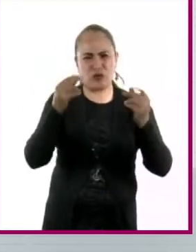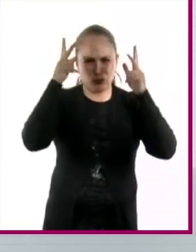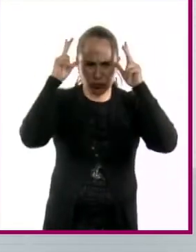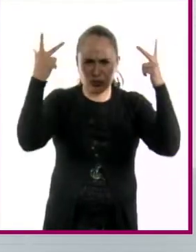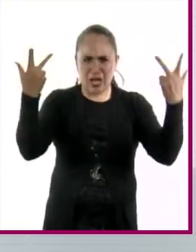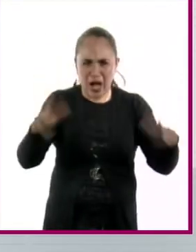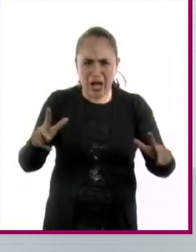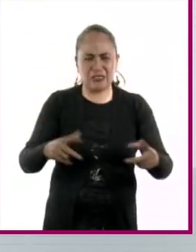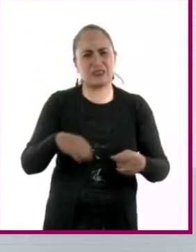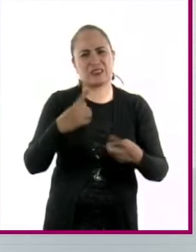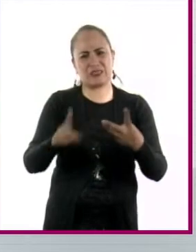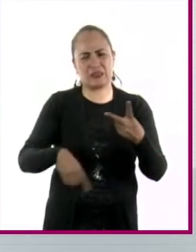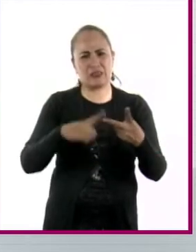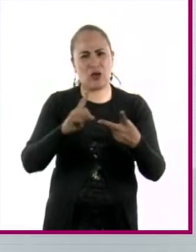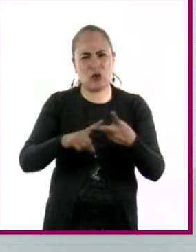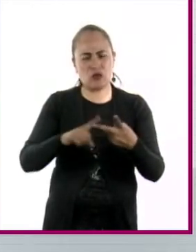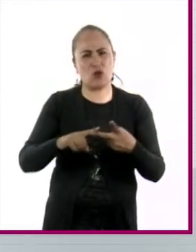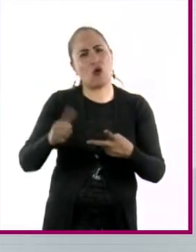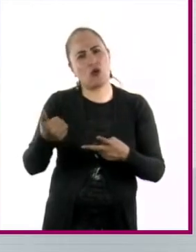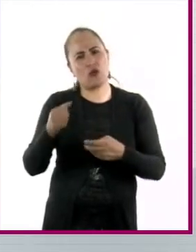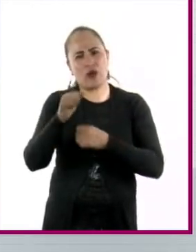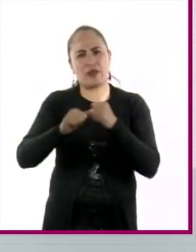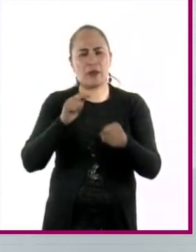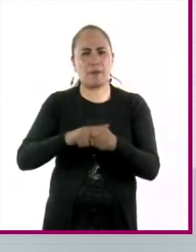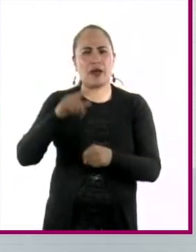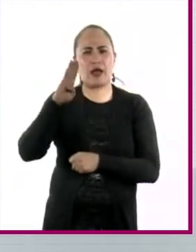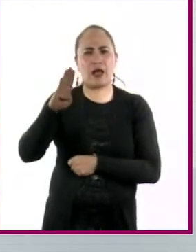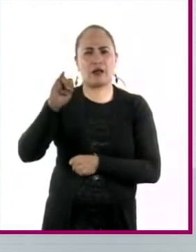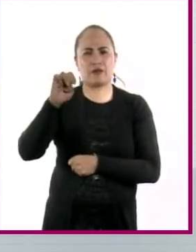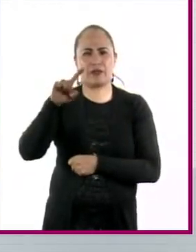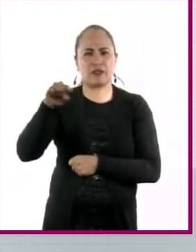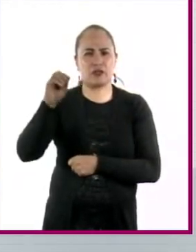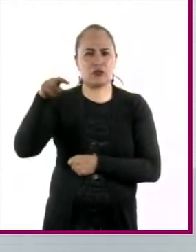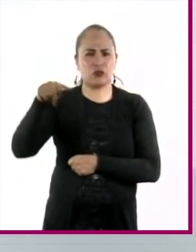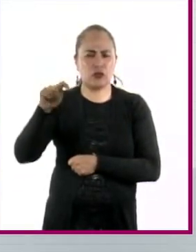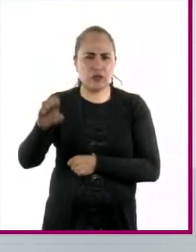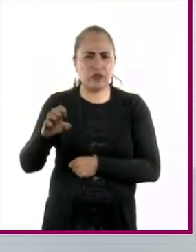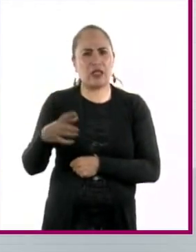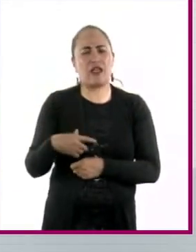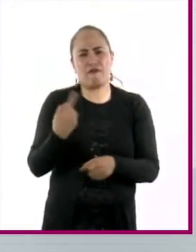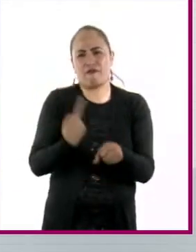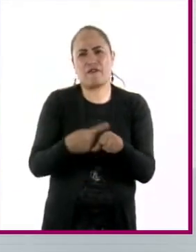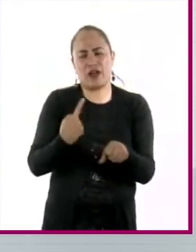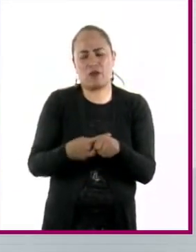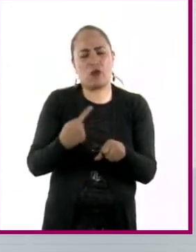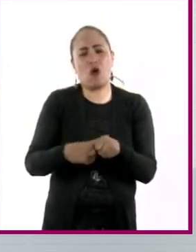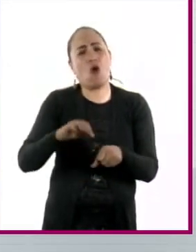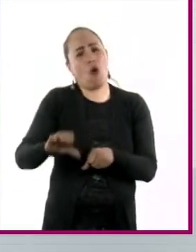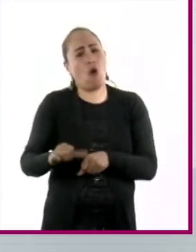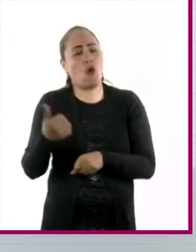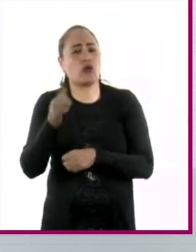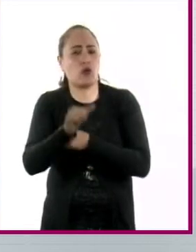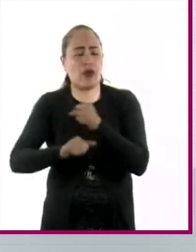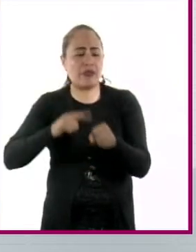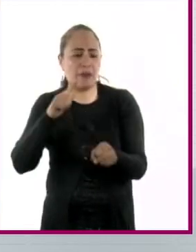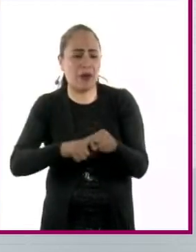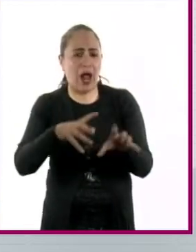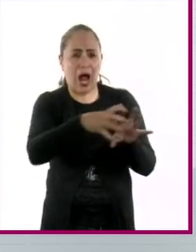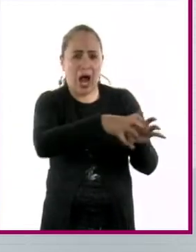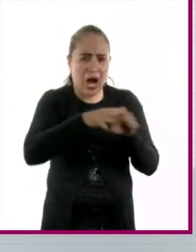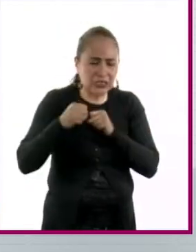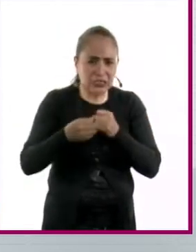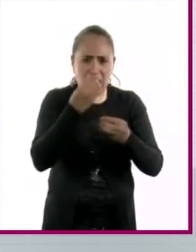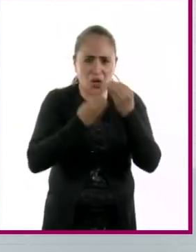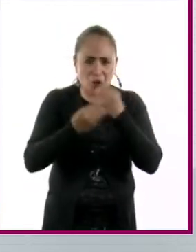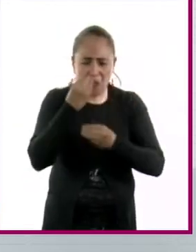pisontes estaban también enfermos porque nadie los había cazado cuando estaban enfermos. Entonces todo el